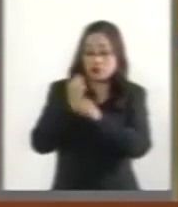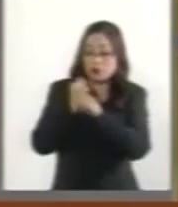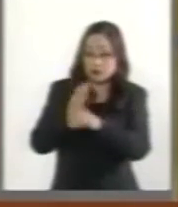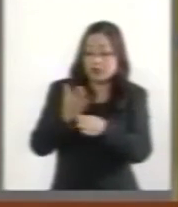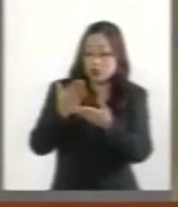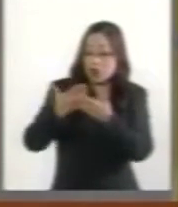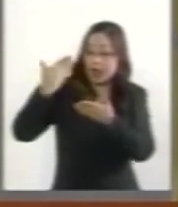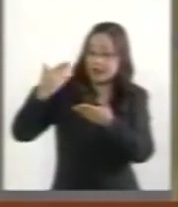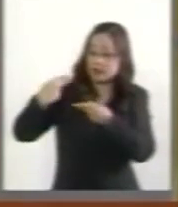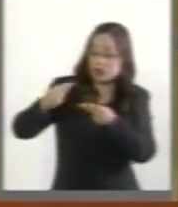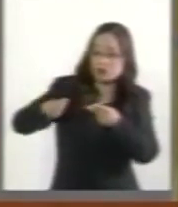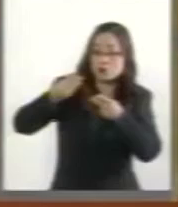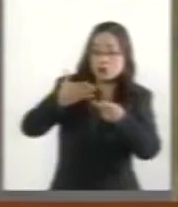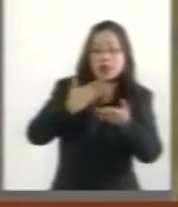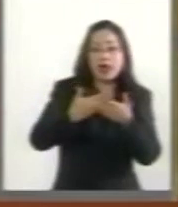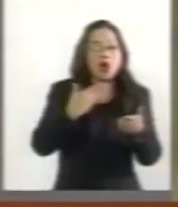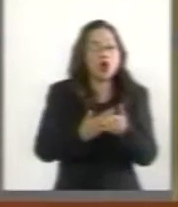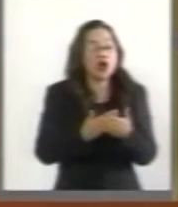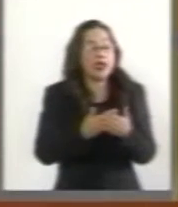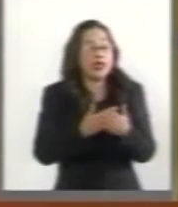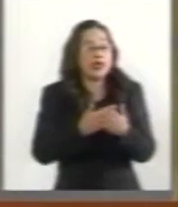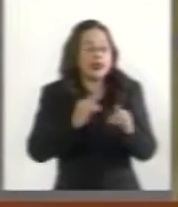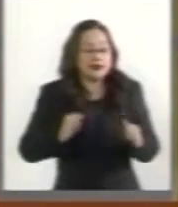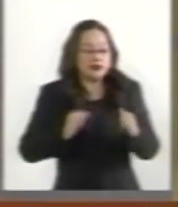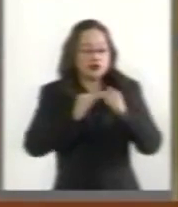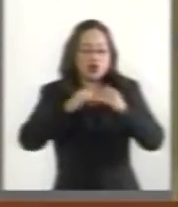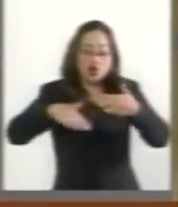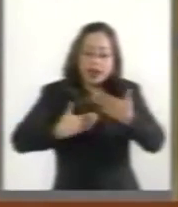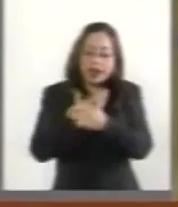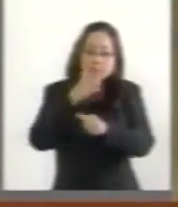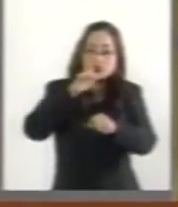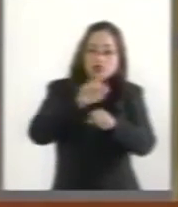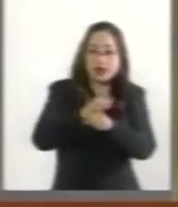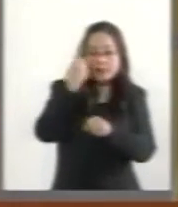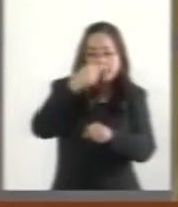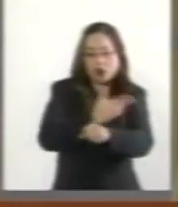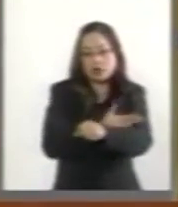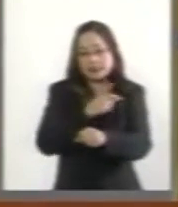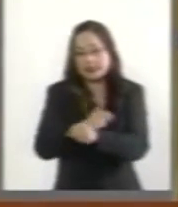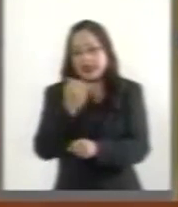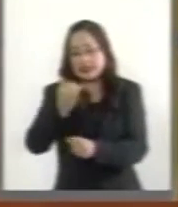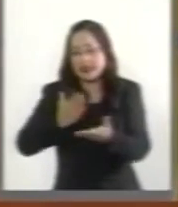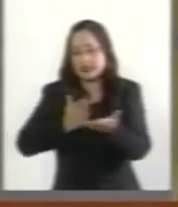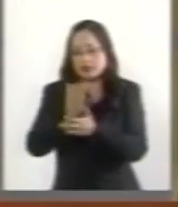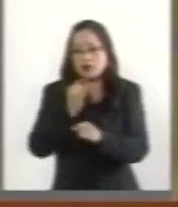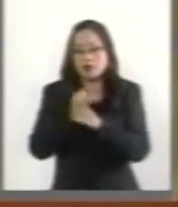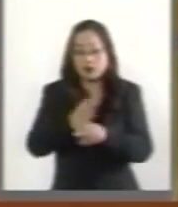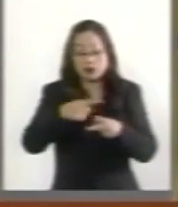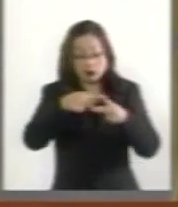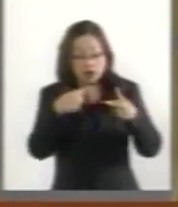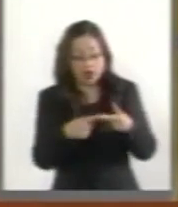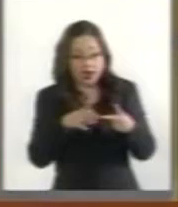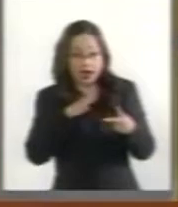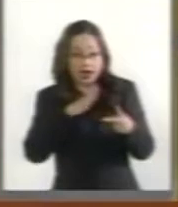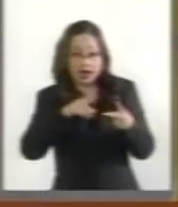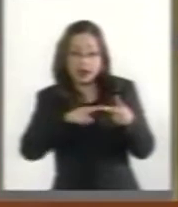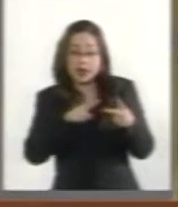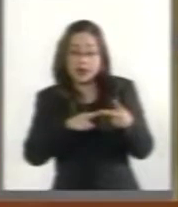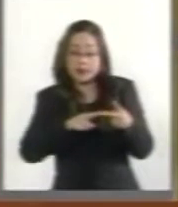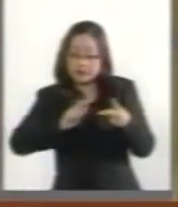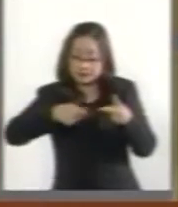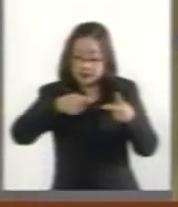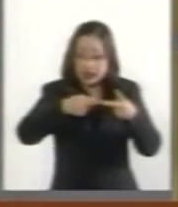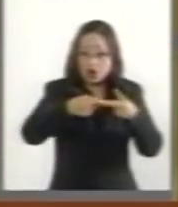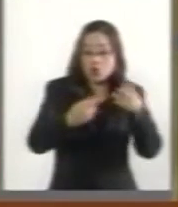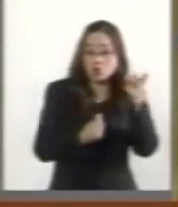tener un rango nacional, a Instituto Nacional de Transparencia. Con dos importantes facultades, señora senadora.